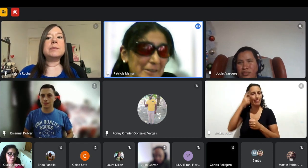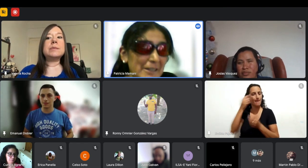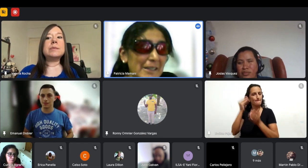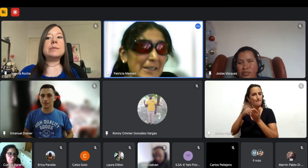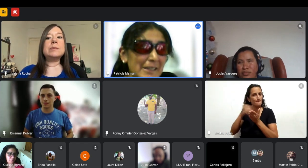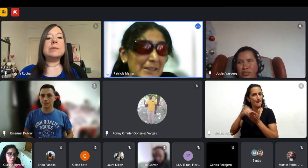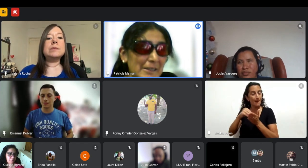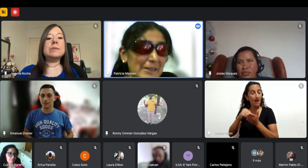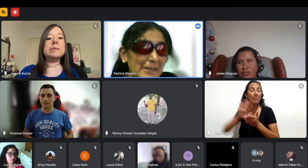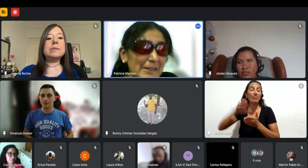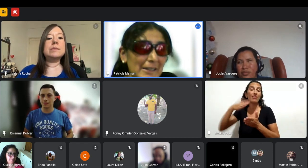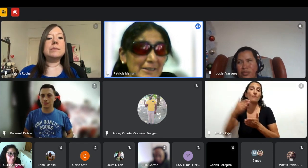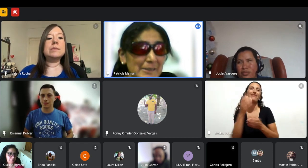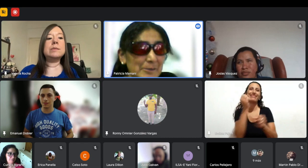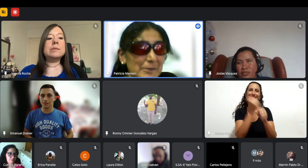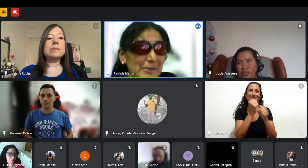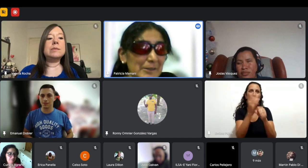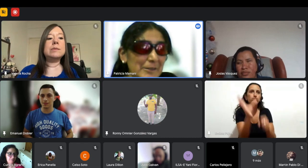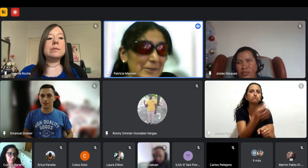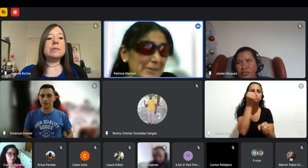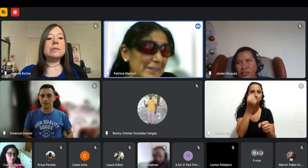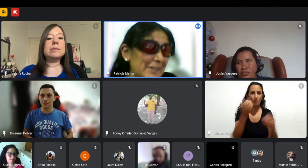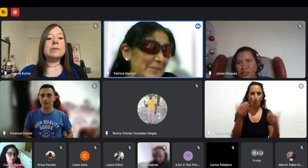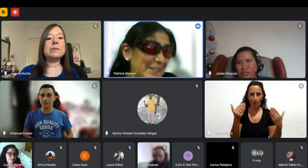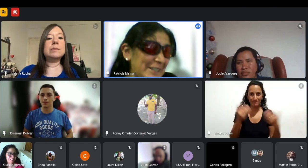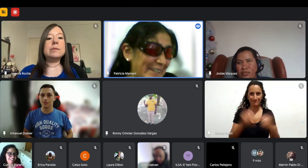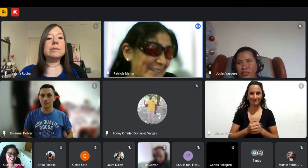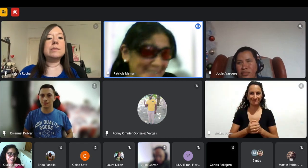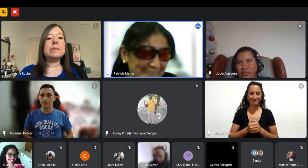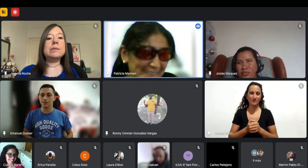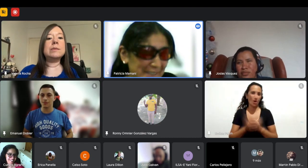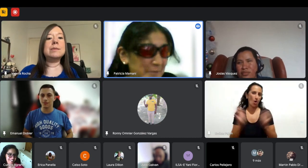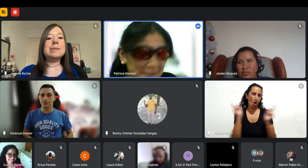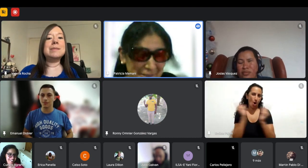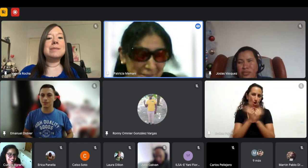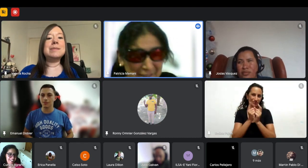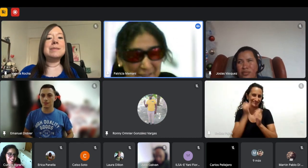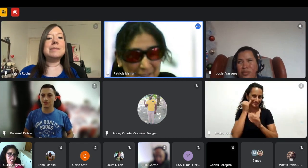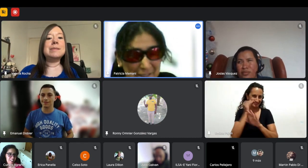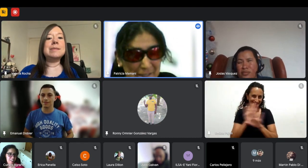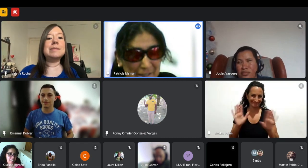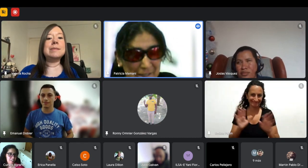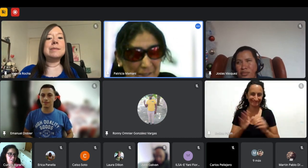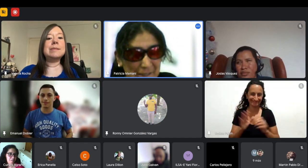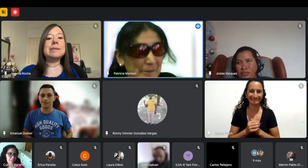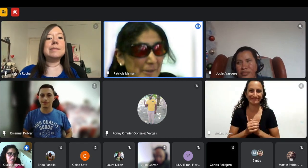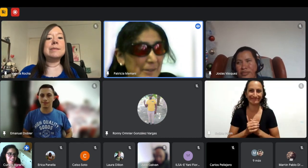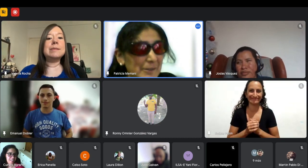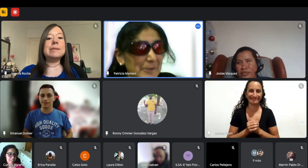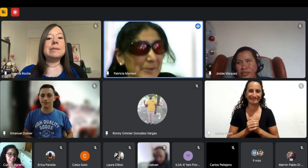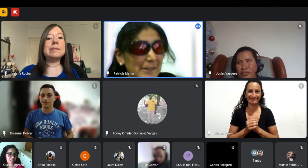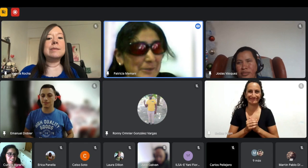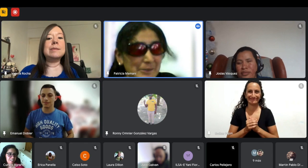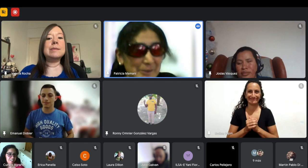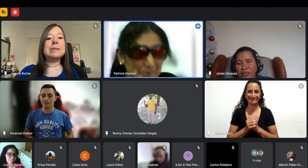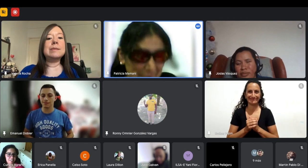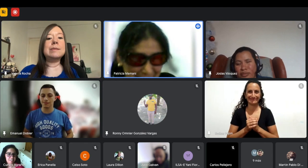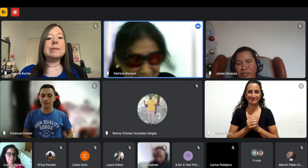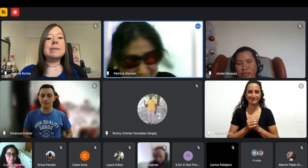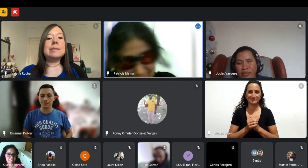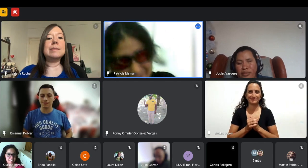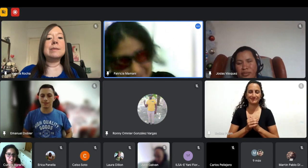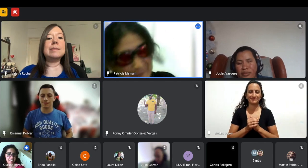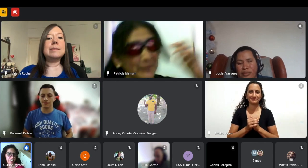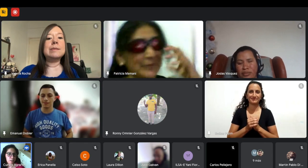puesto ¿no? así que bueno se acabó cortito nomás para no extenderme mucho y y bueno desfugar a mis otros